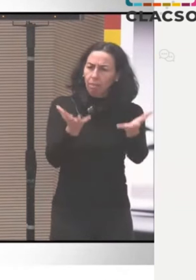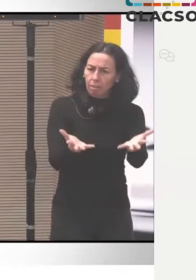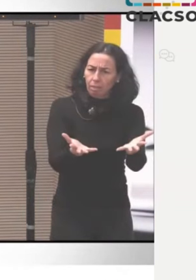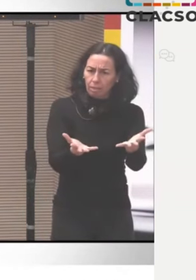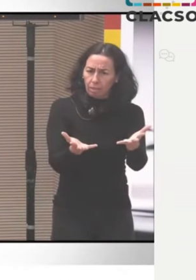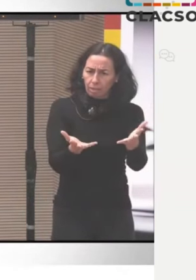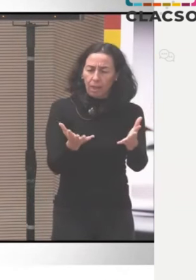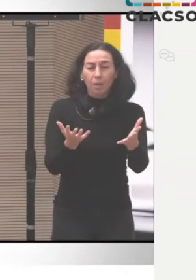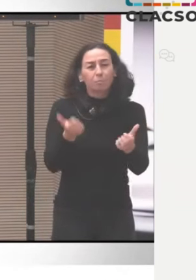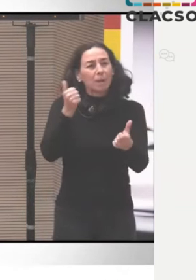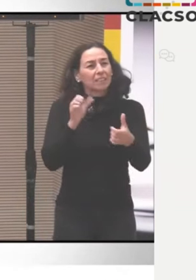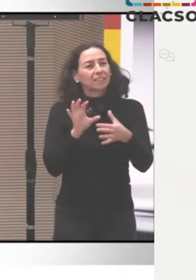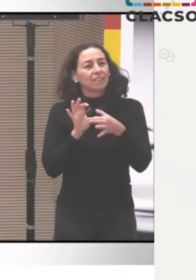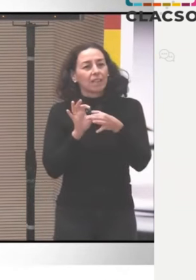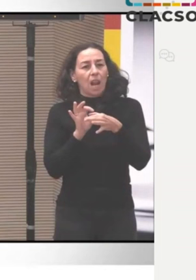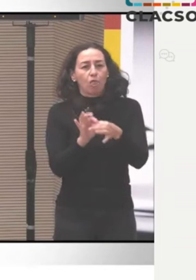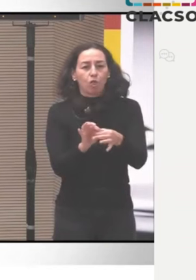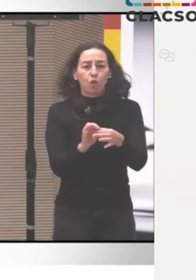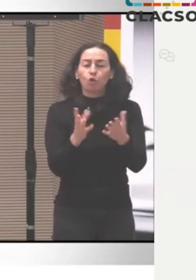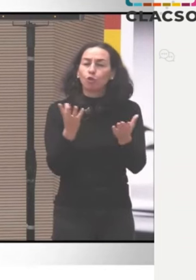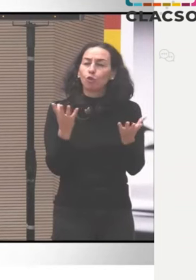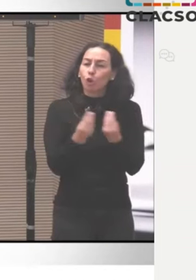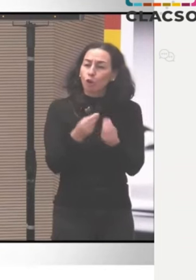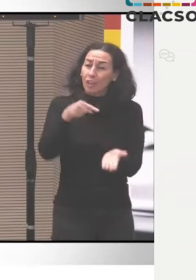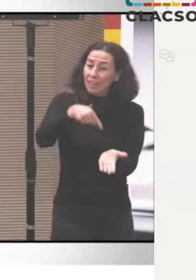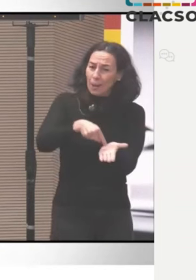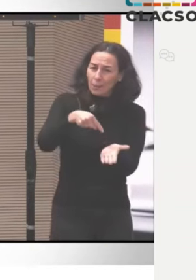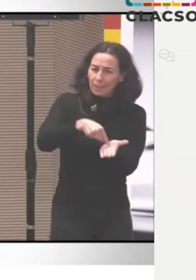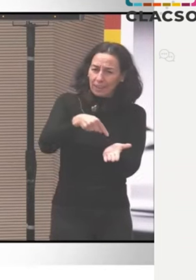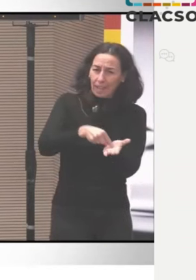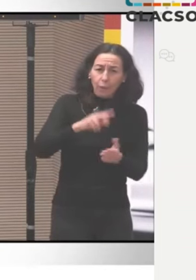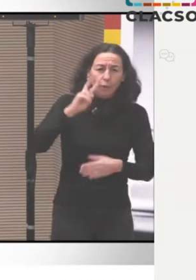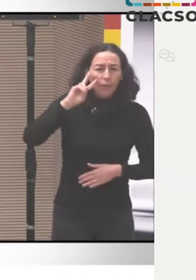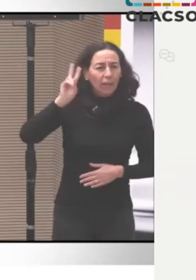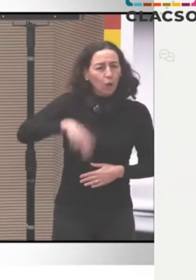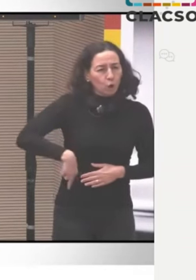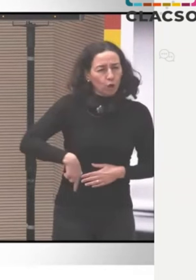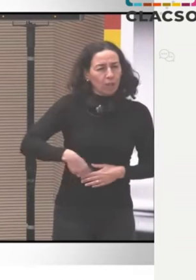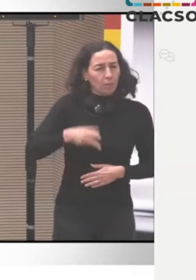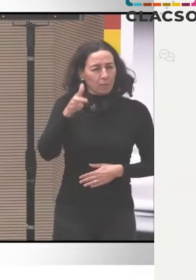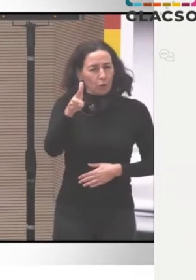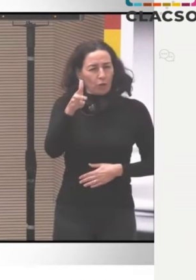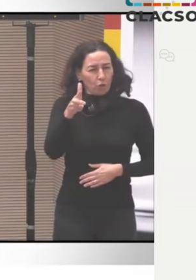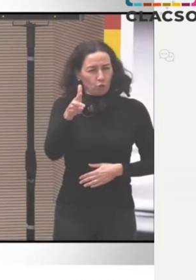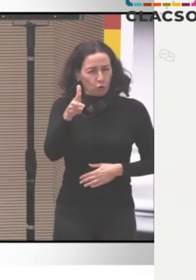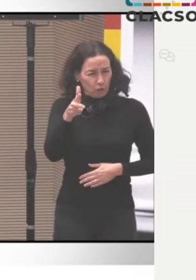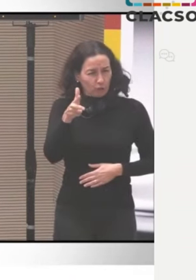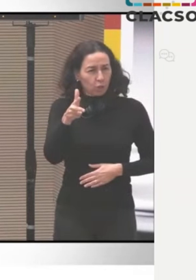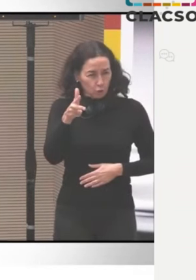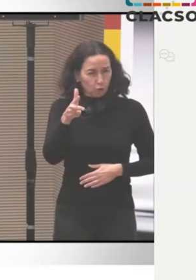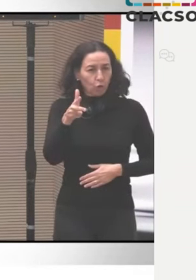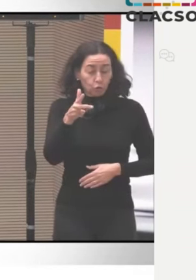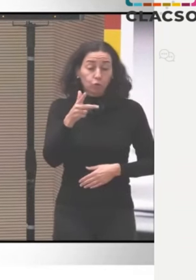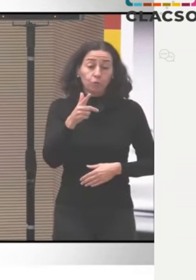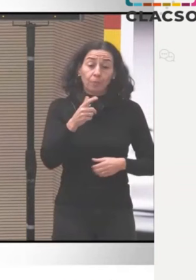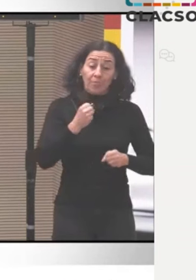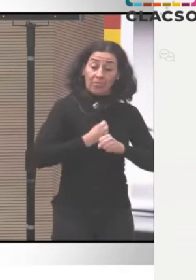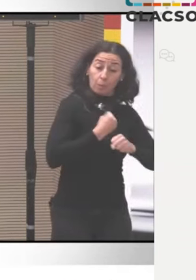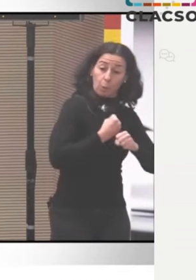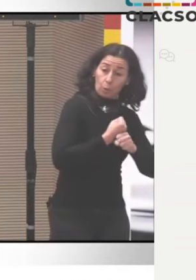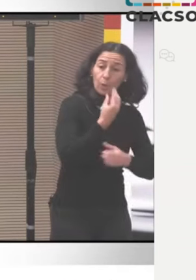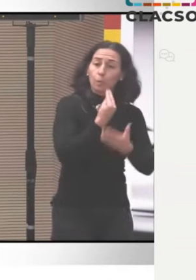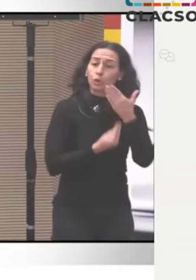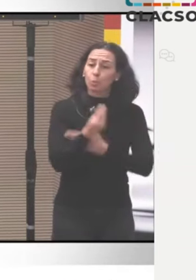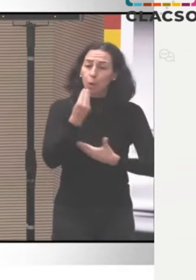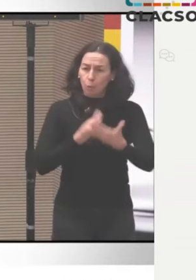dentro de mi participación y que tiene que ver también con las contribuciones de nuestros